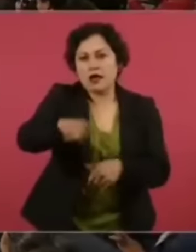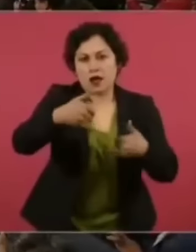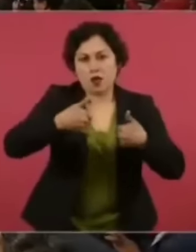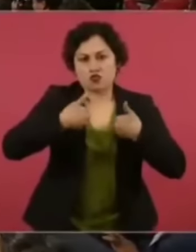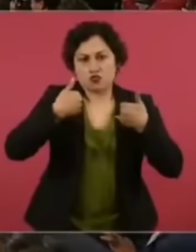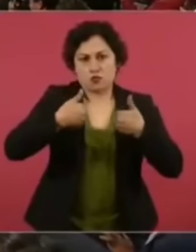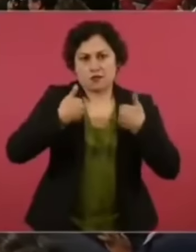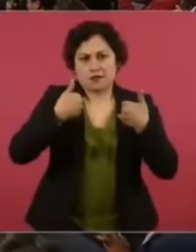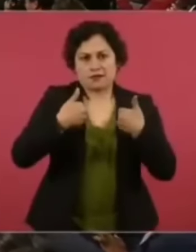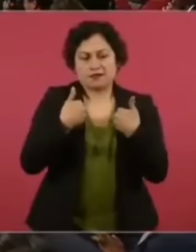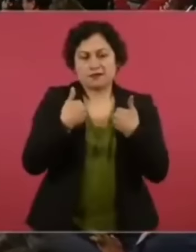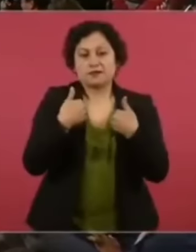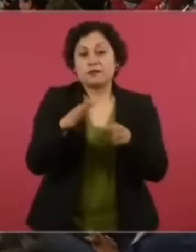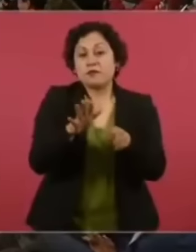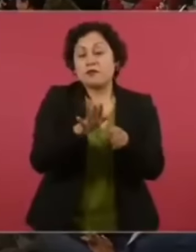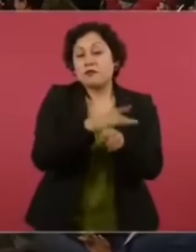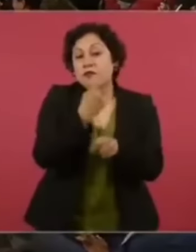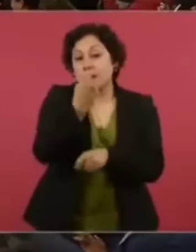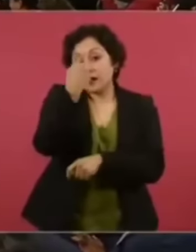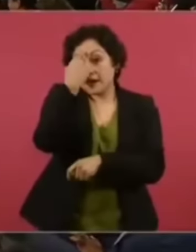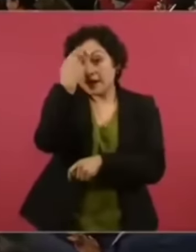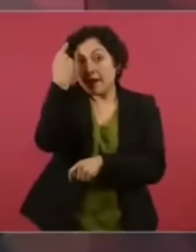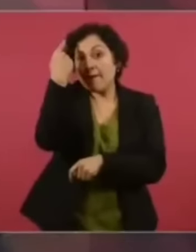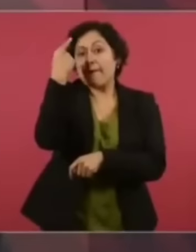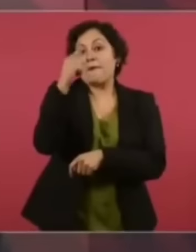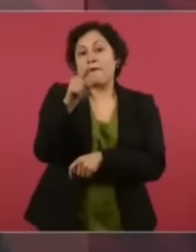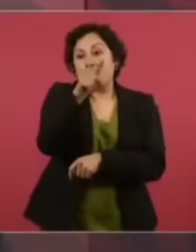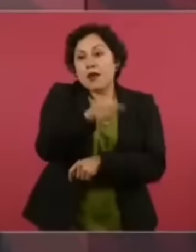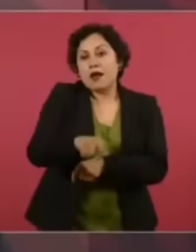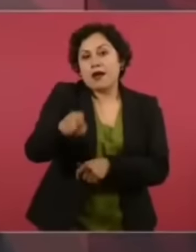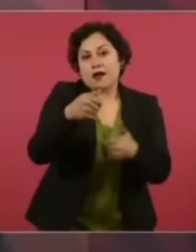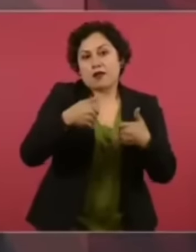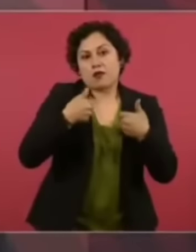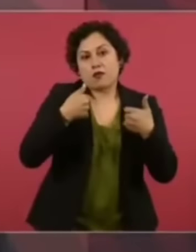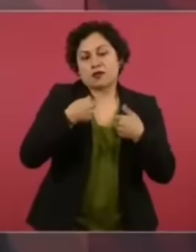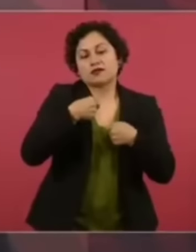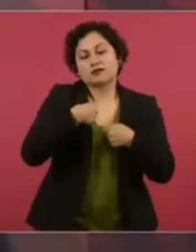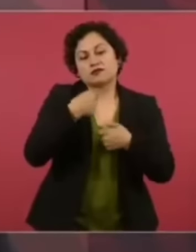estoy dedicando.